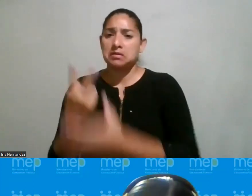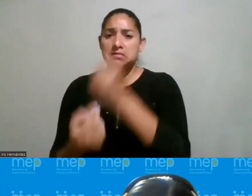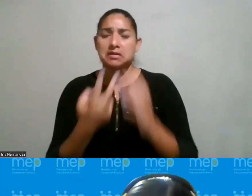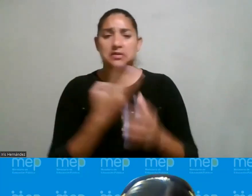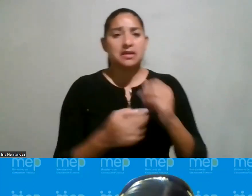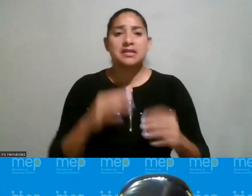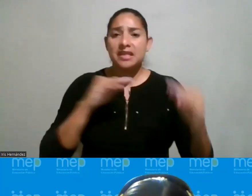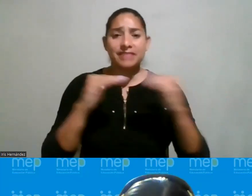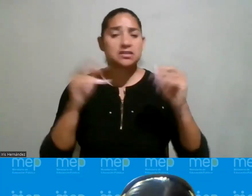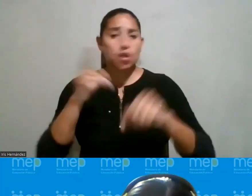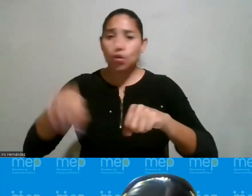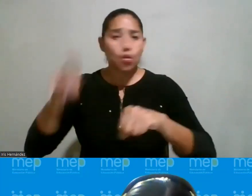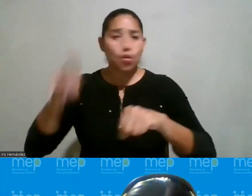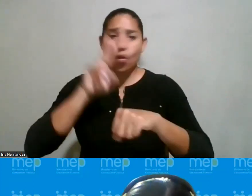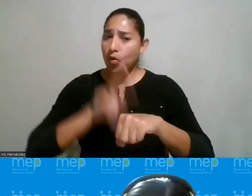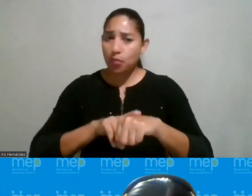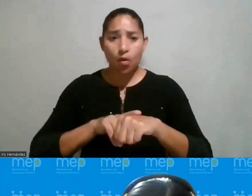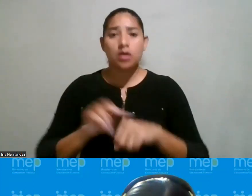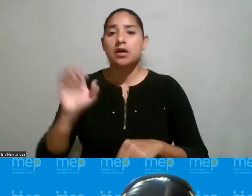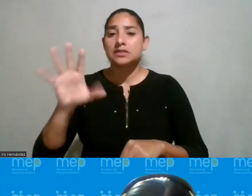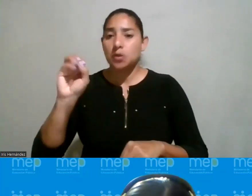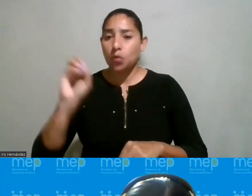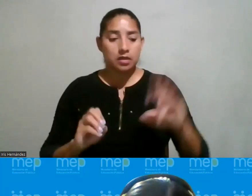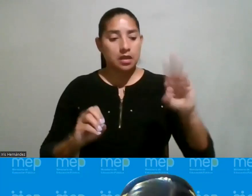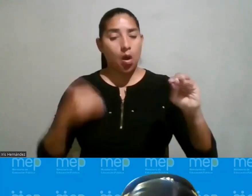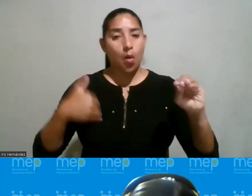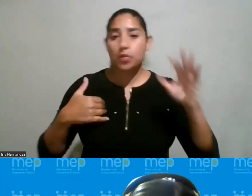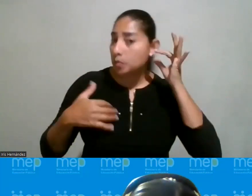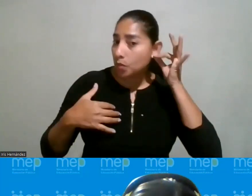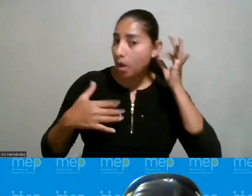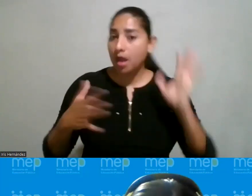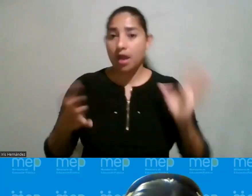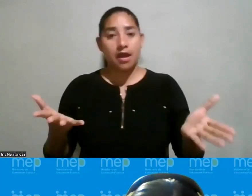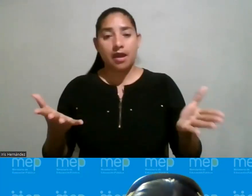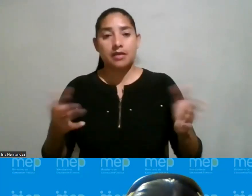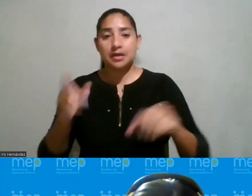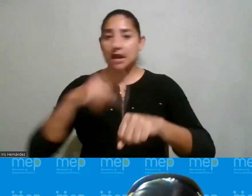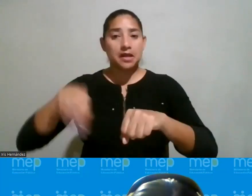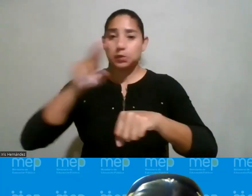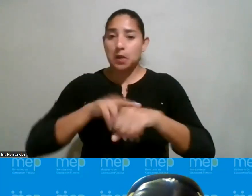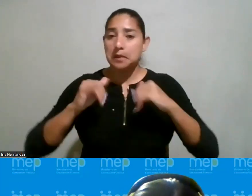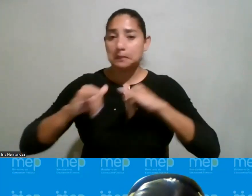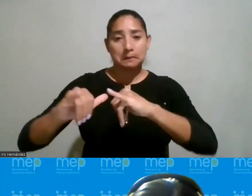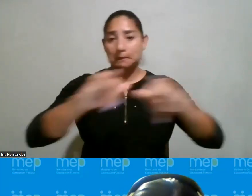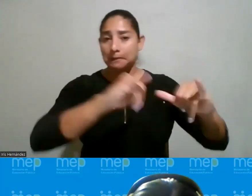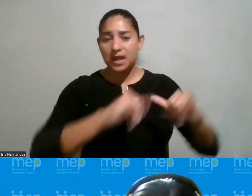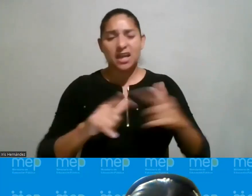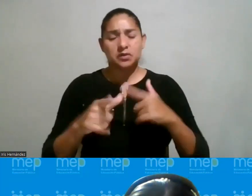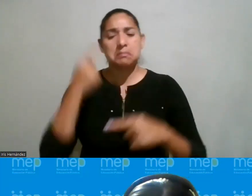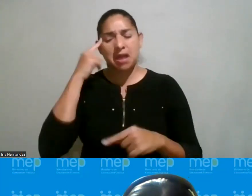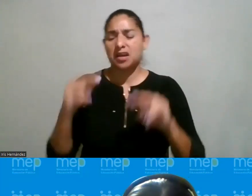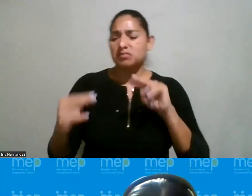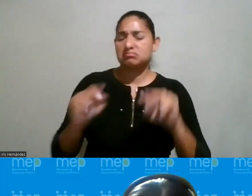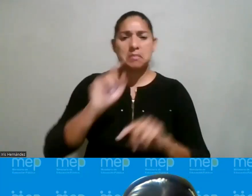debería ser normal somos 50% de hombres 50% de mujeres a la naturaleza entonces para qué nos